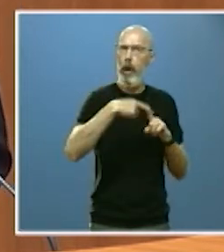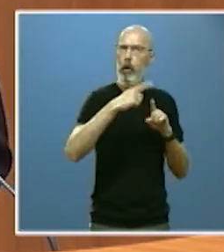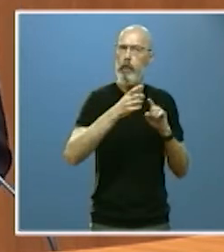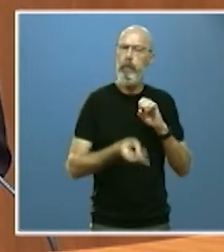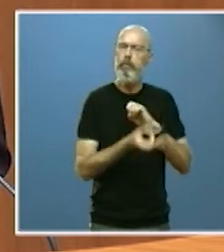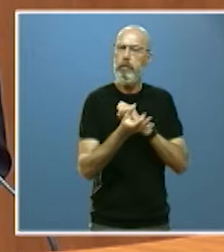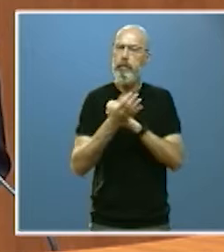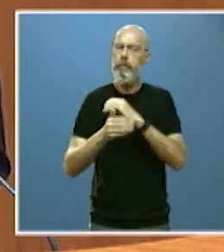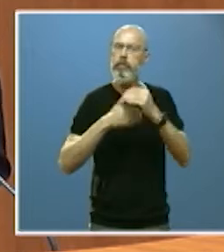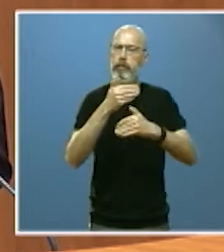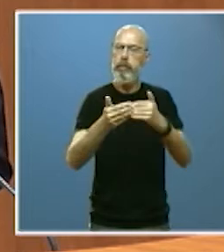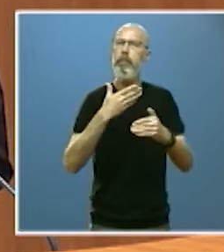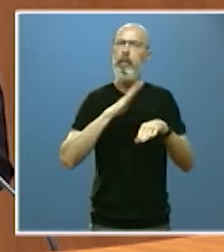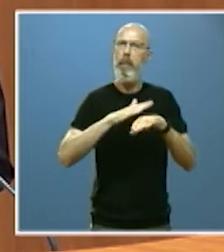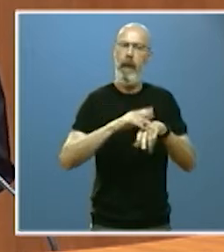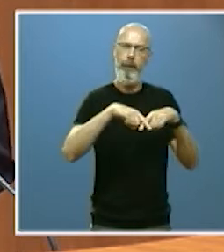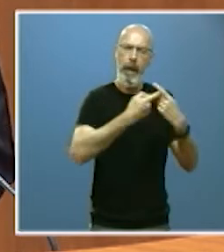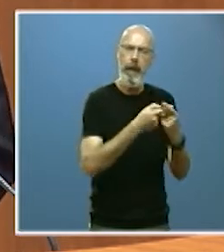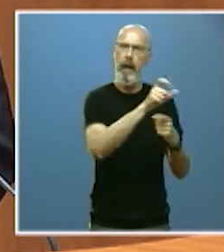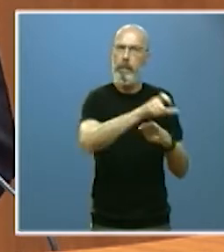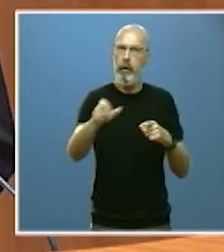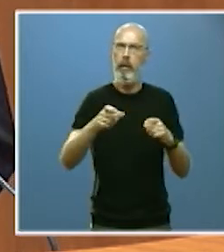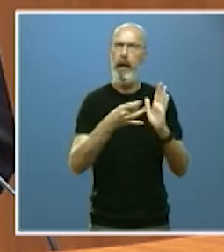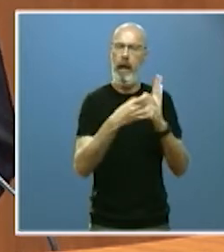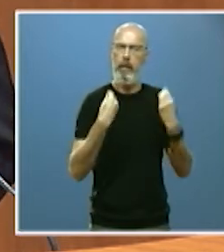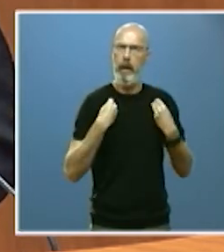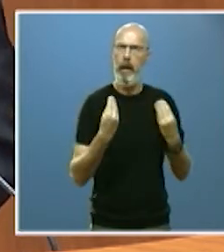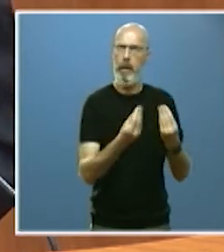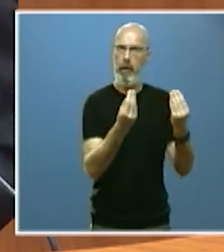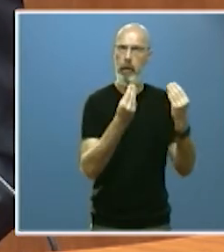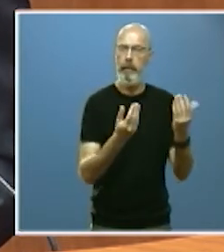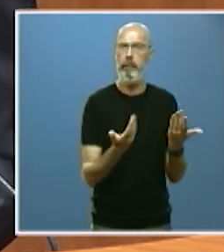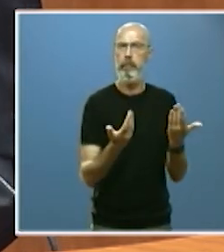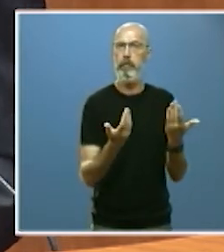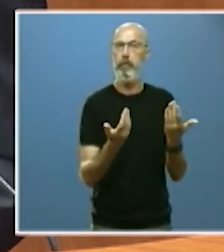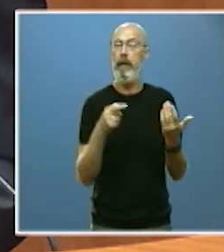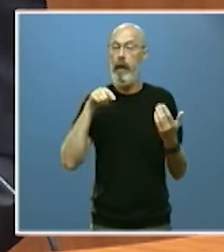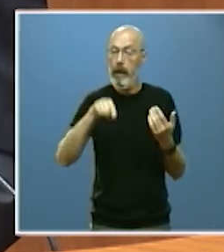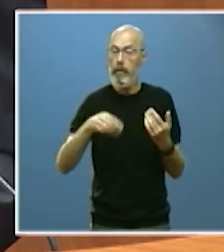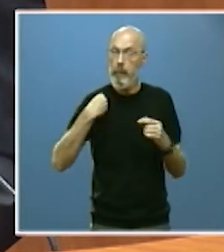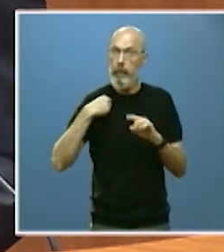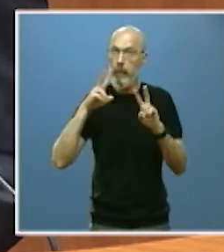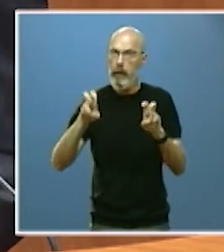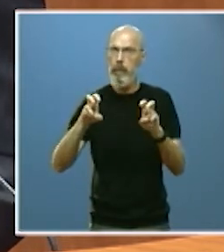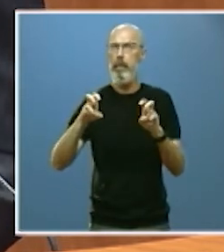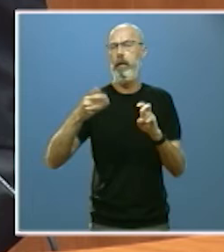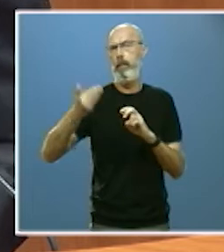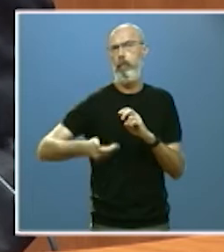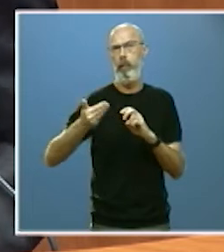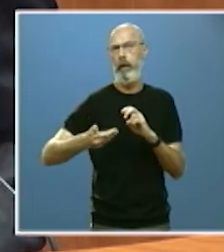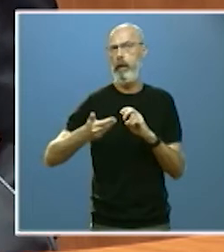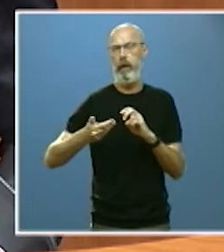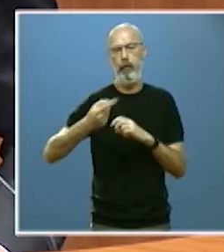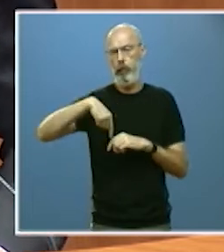en la mejora de su calidad de vida. Es, por tanto, el fundamento de ese autonomismo útil en el que